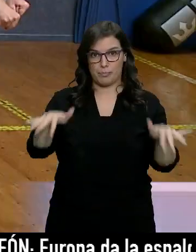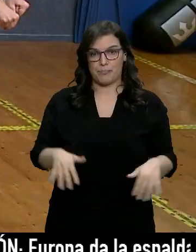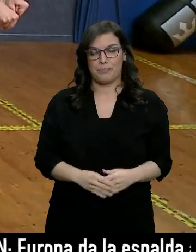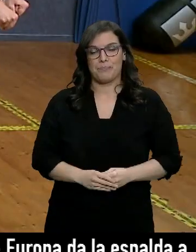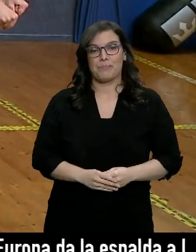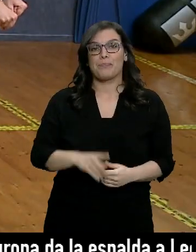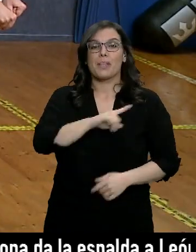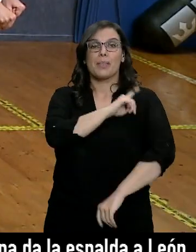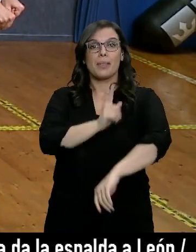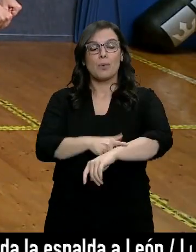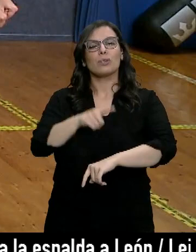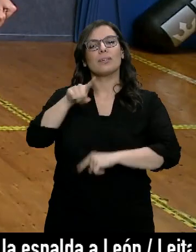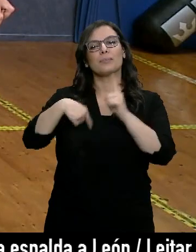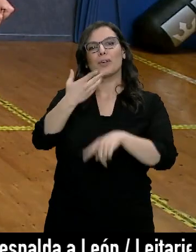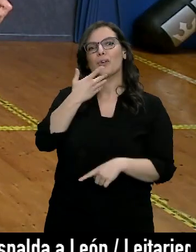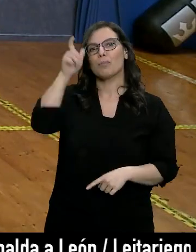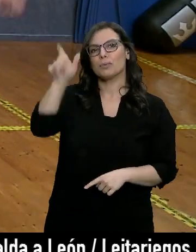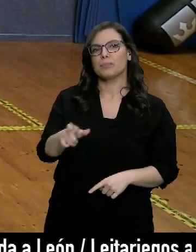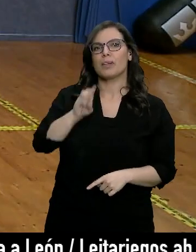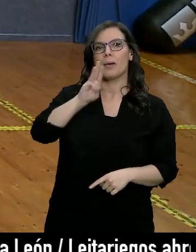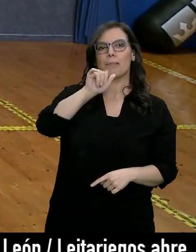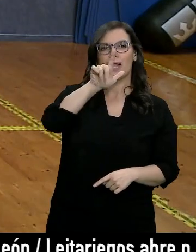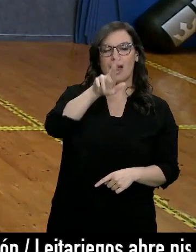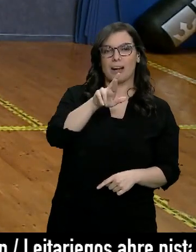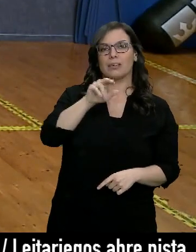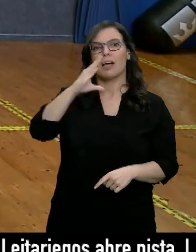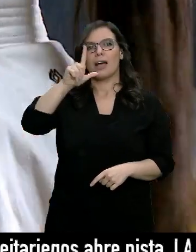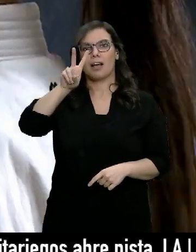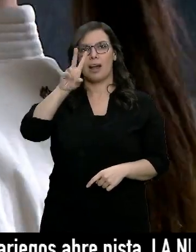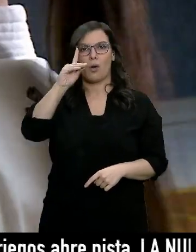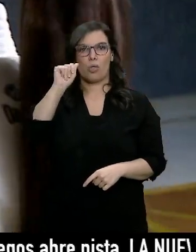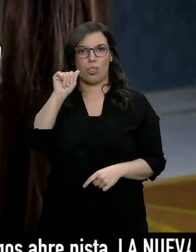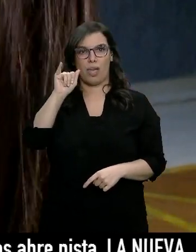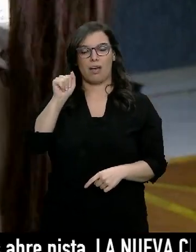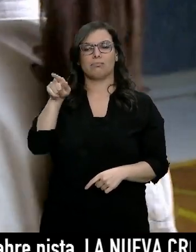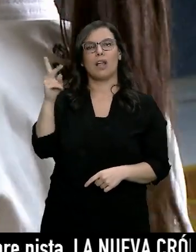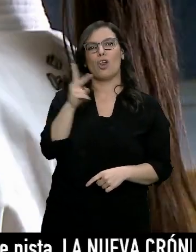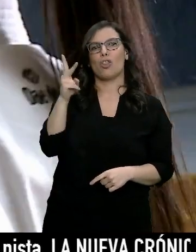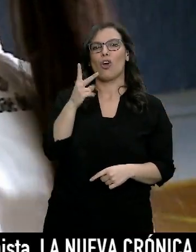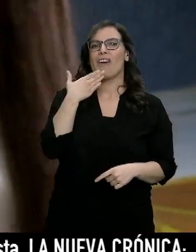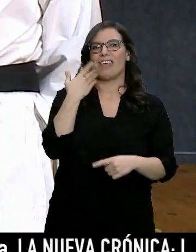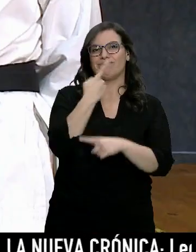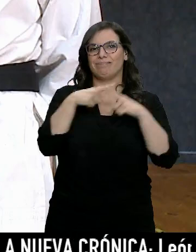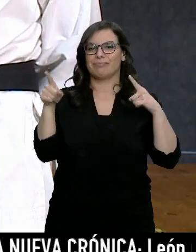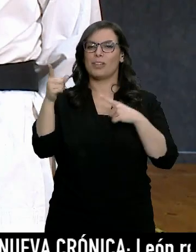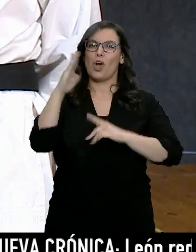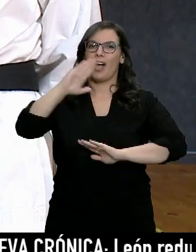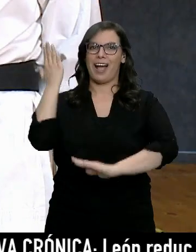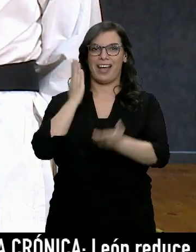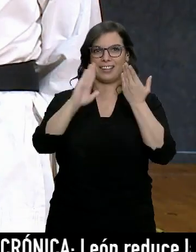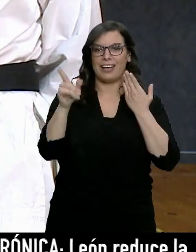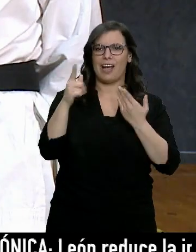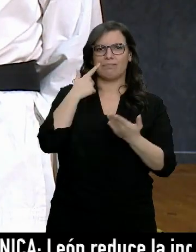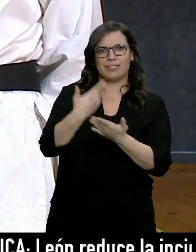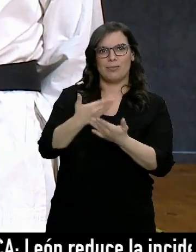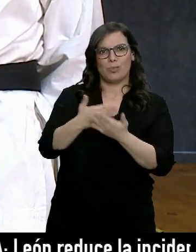Y en deportes conoceremos la historia de Pilar y Claudia. Representan a dos generaciones de karatekas que demuestran la buena salud de